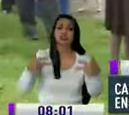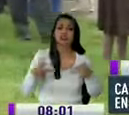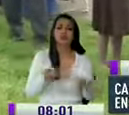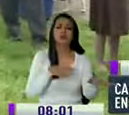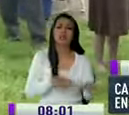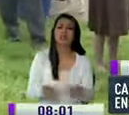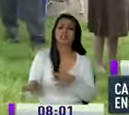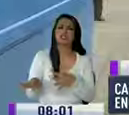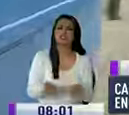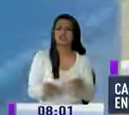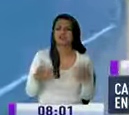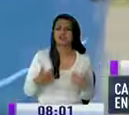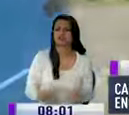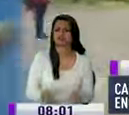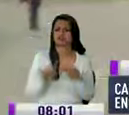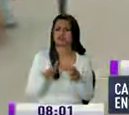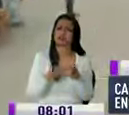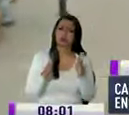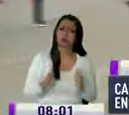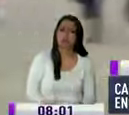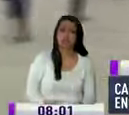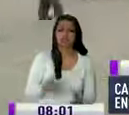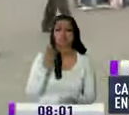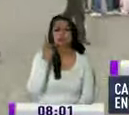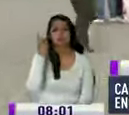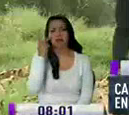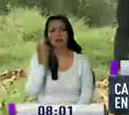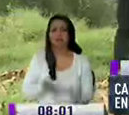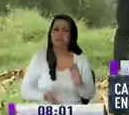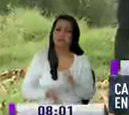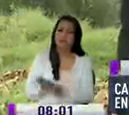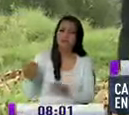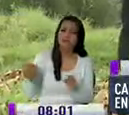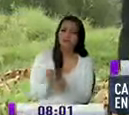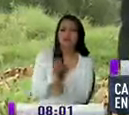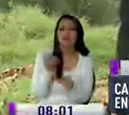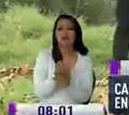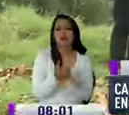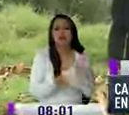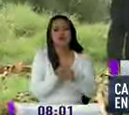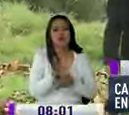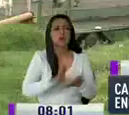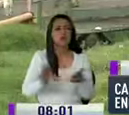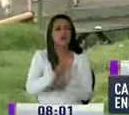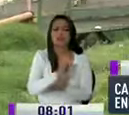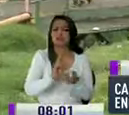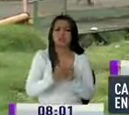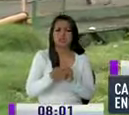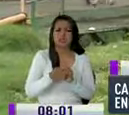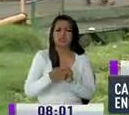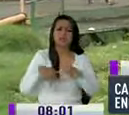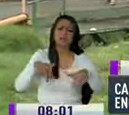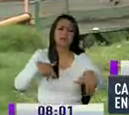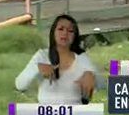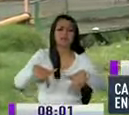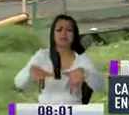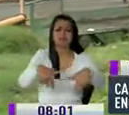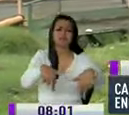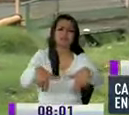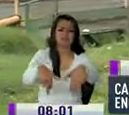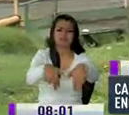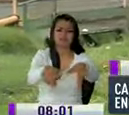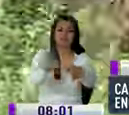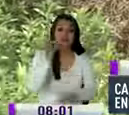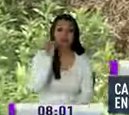Chiyogallo, era intenso. Estudiantes del colegio, padres a trabajar en ese ir y venir de los vecinos. Una señora alcanzó a ver que en el